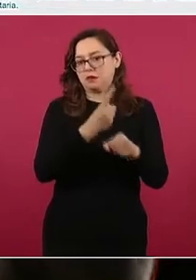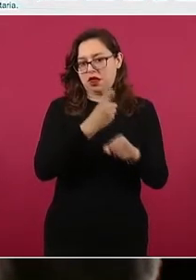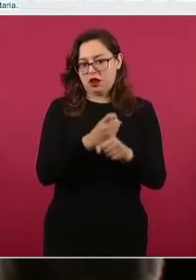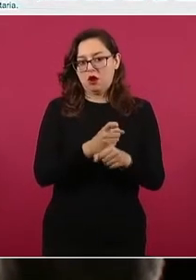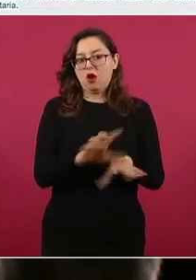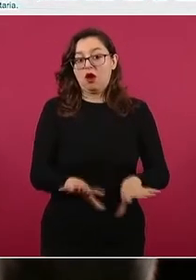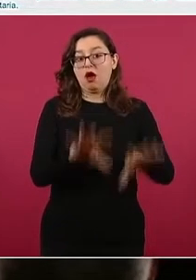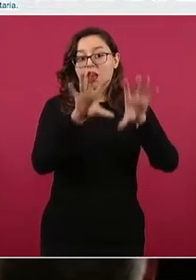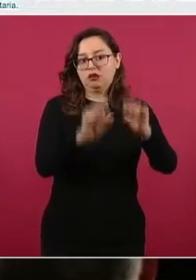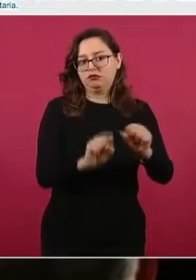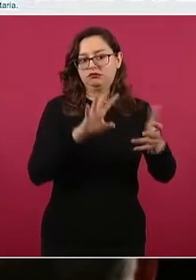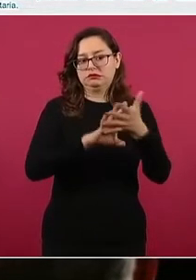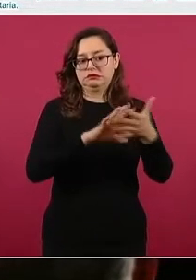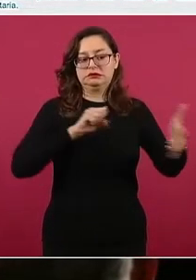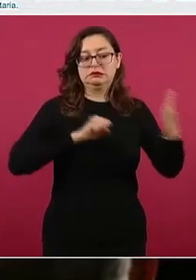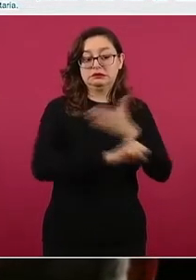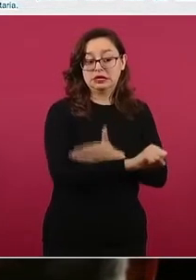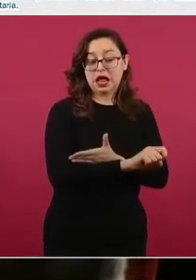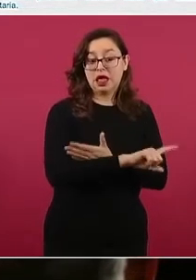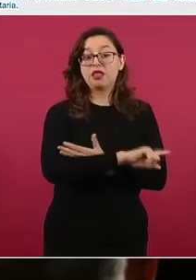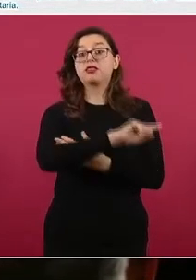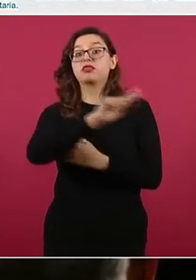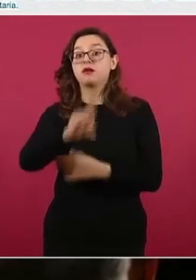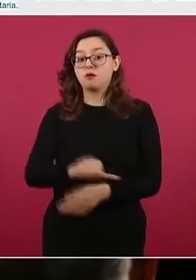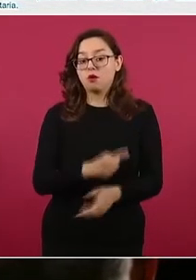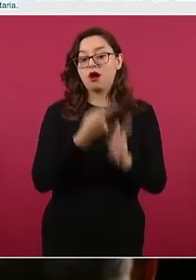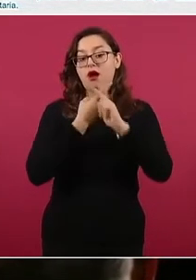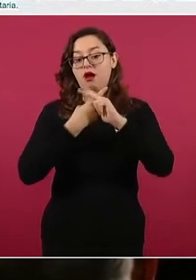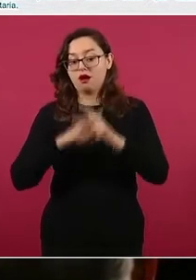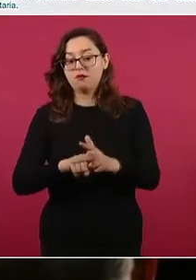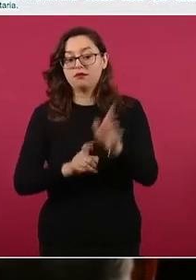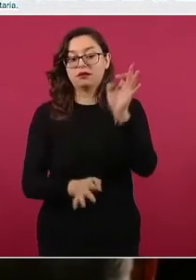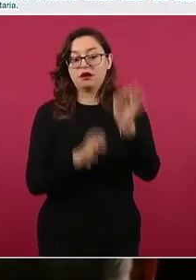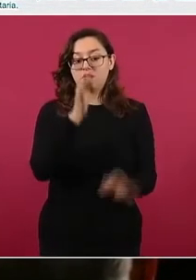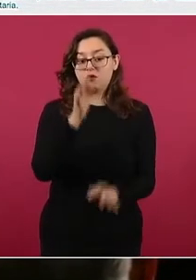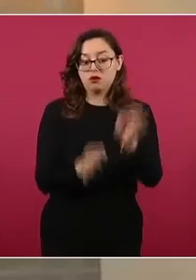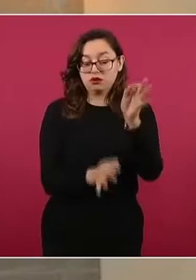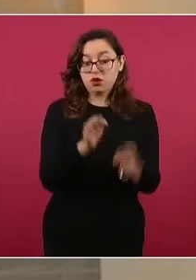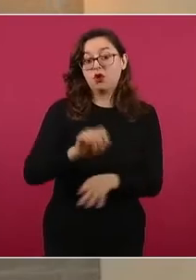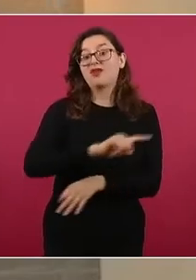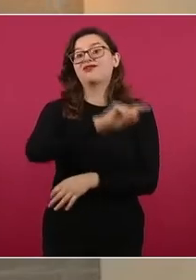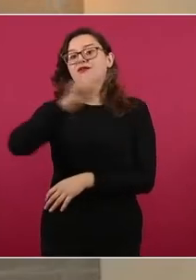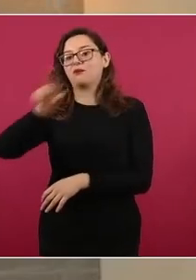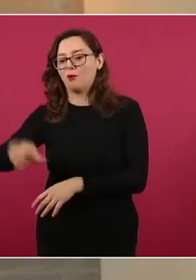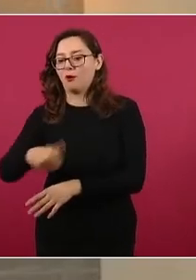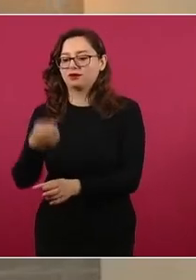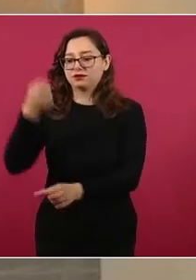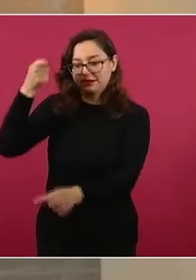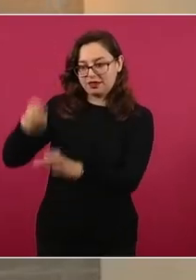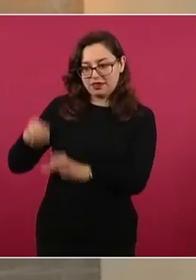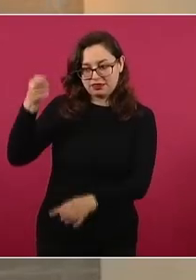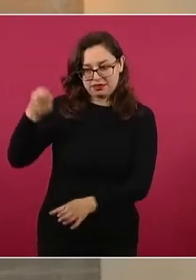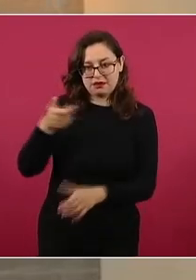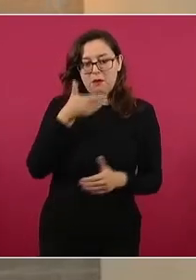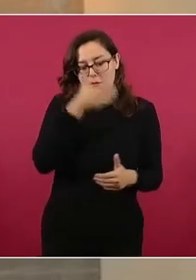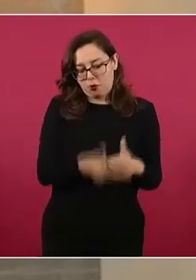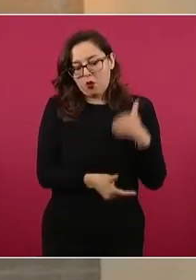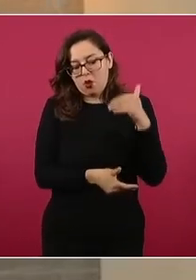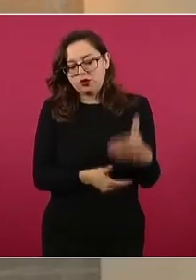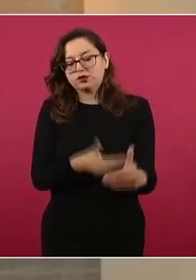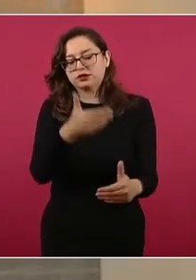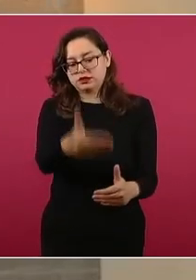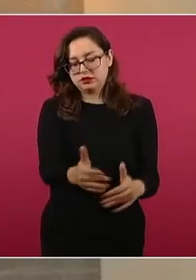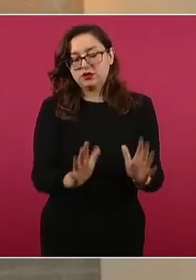la vinculación a proceso penal y también la búsqueda de sentencias. En este caso, la Fiscalía General de Justicia de